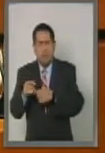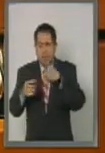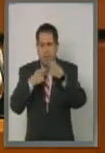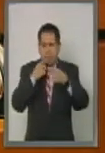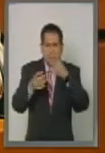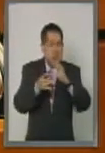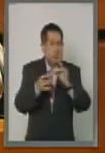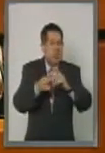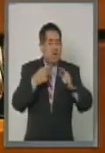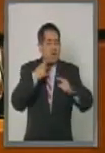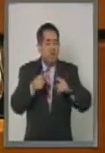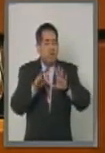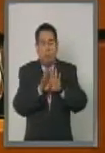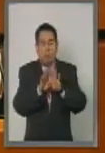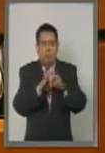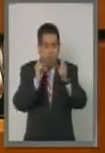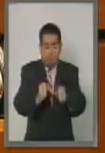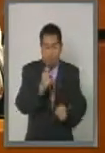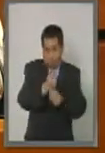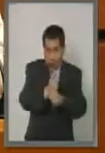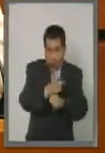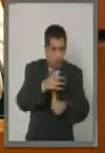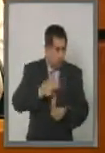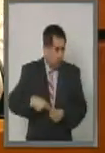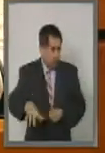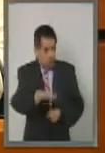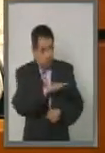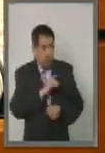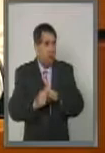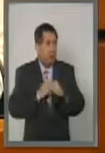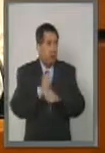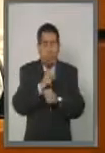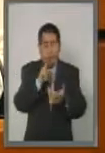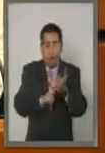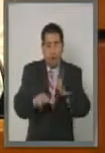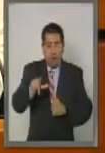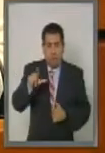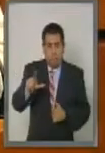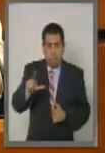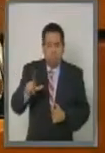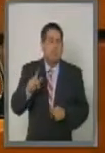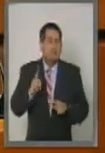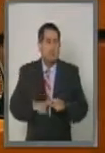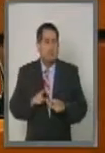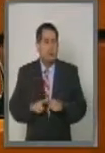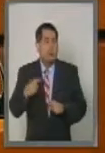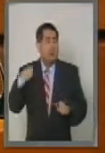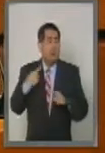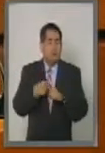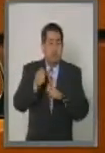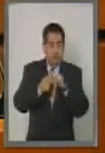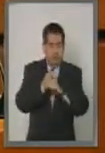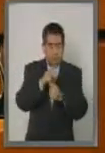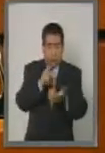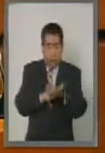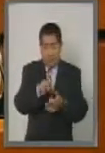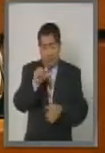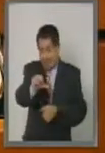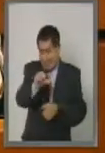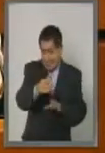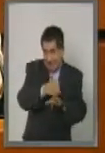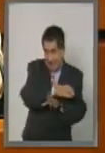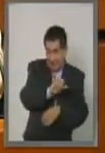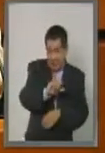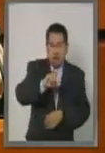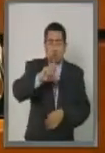Percepción de la Seguridad Pública 2017, durante 2016 hubo 24